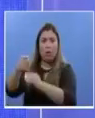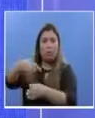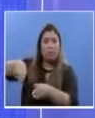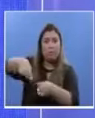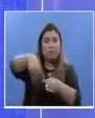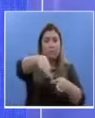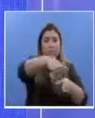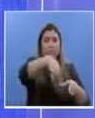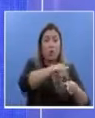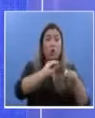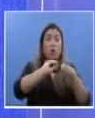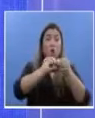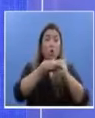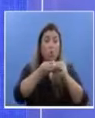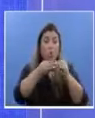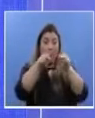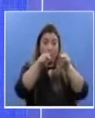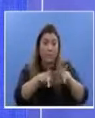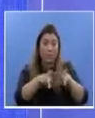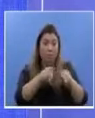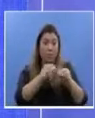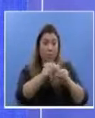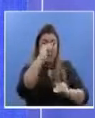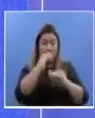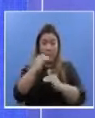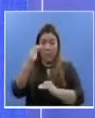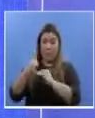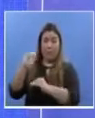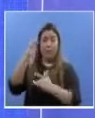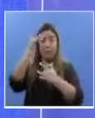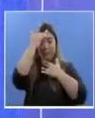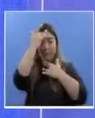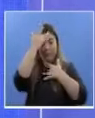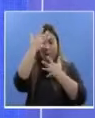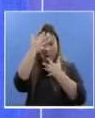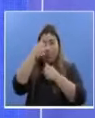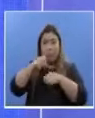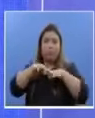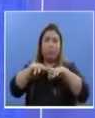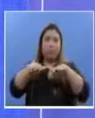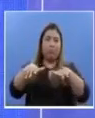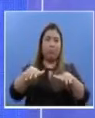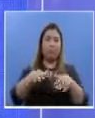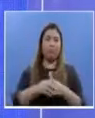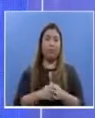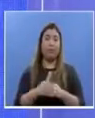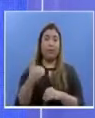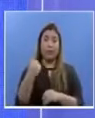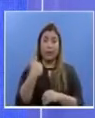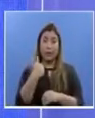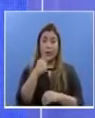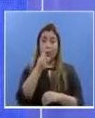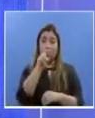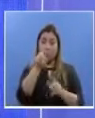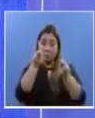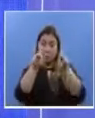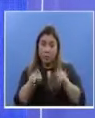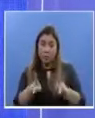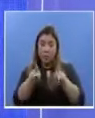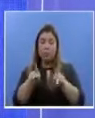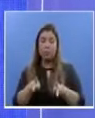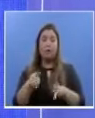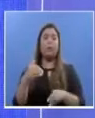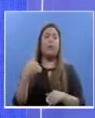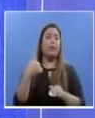RT, o sea, la capacidad de transmisión que tiene un individuo, se encuentra